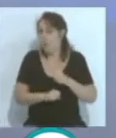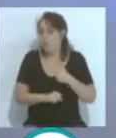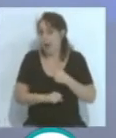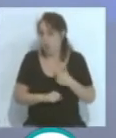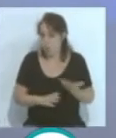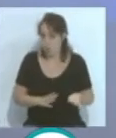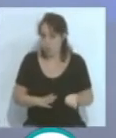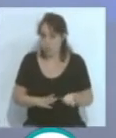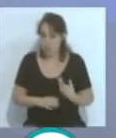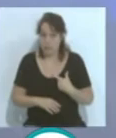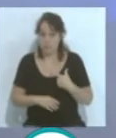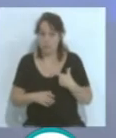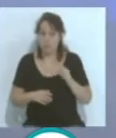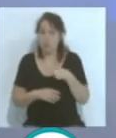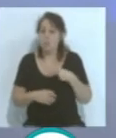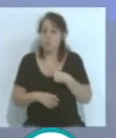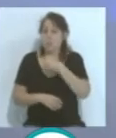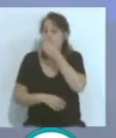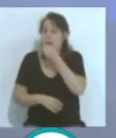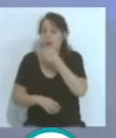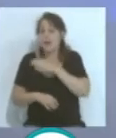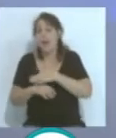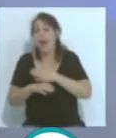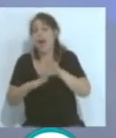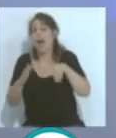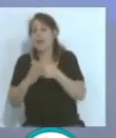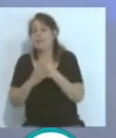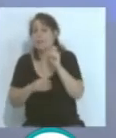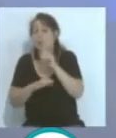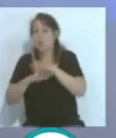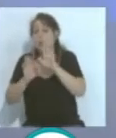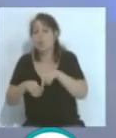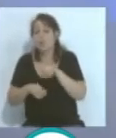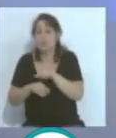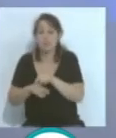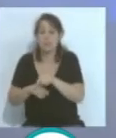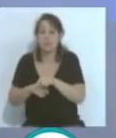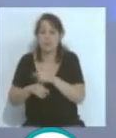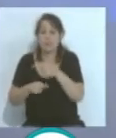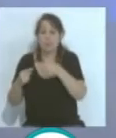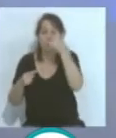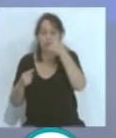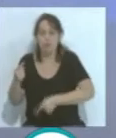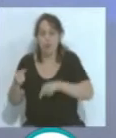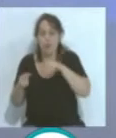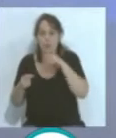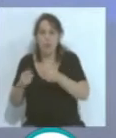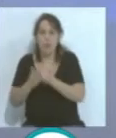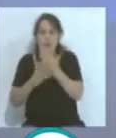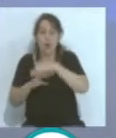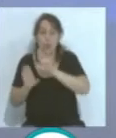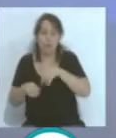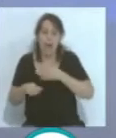todo salió muy bien hasta que se pinchó el globo en el último minuto, podemos decir, porque fue en la última jornada. Incluso la primera división